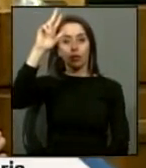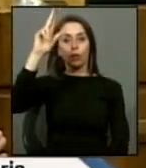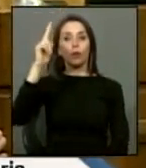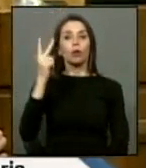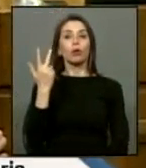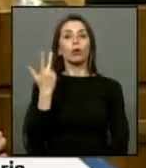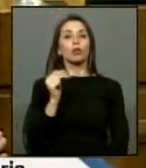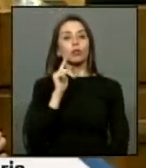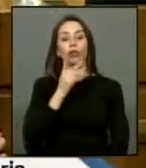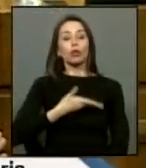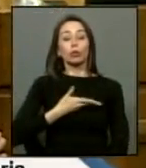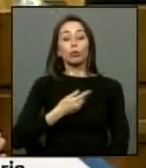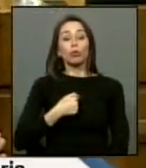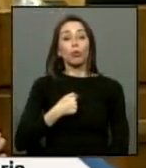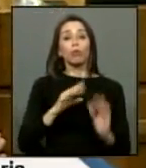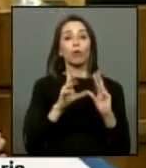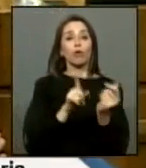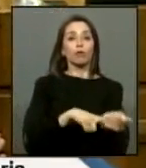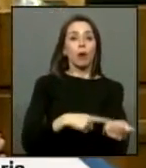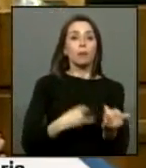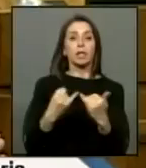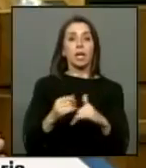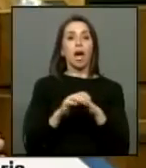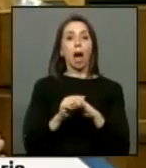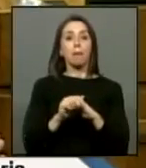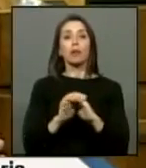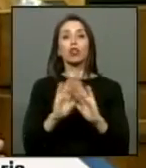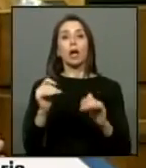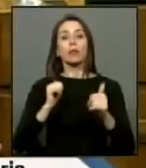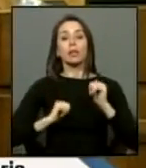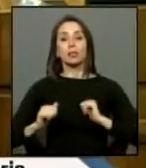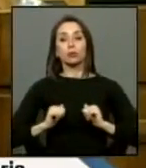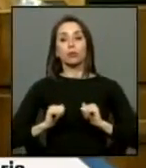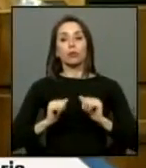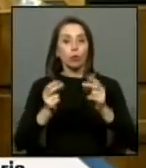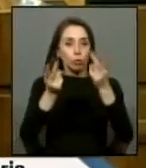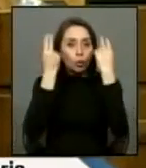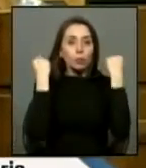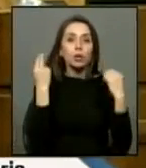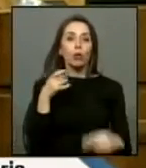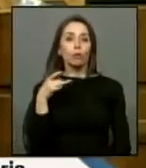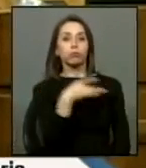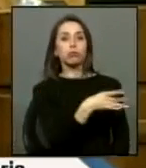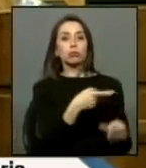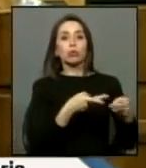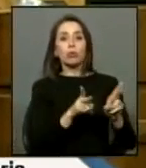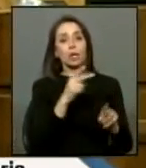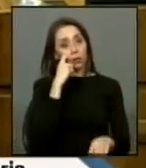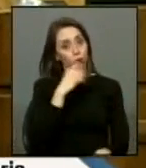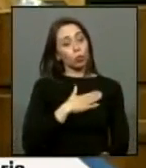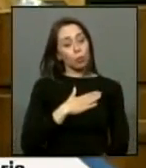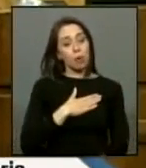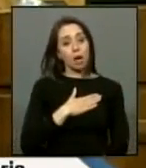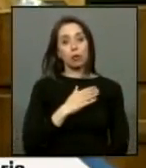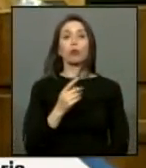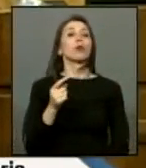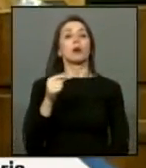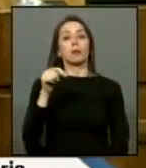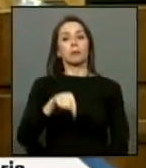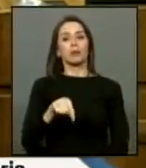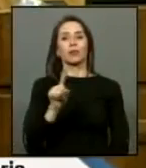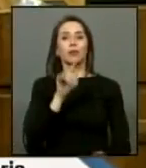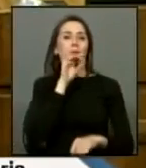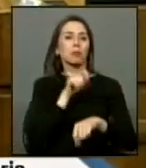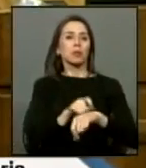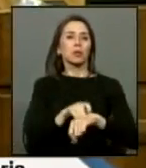tenido familiares ni amigos ni nadie que hayan sufrido algún vejame en los derechos humanos pero también este no es el